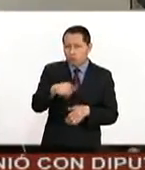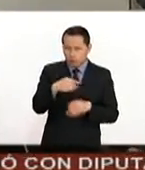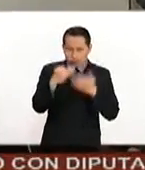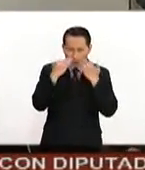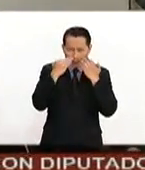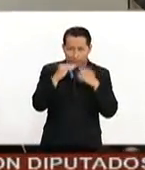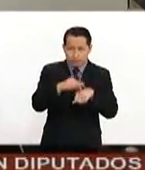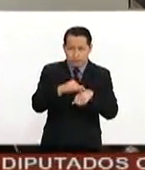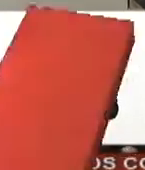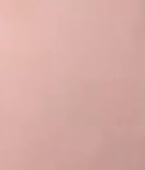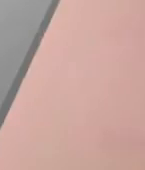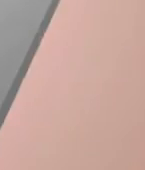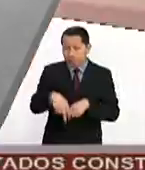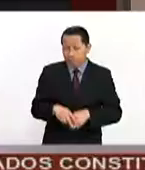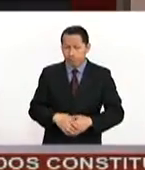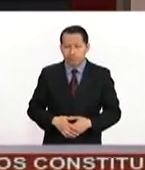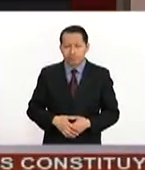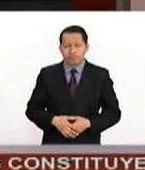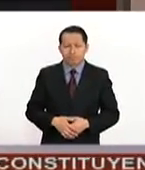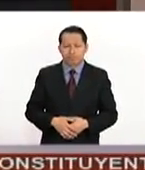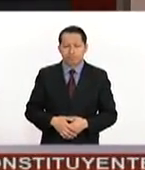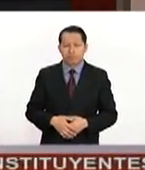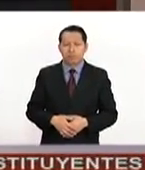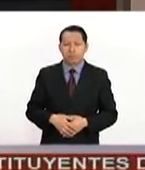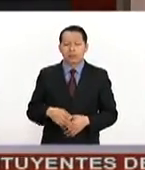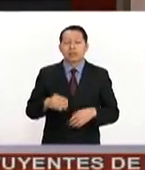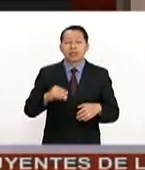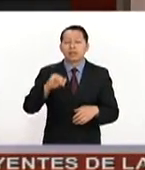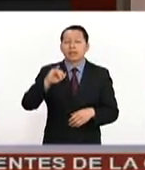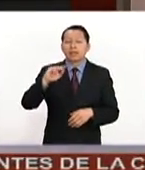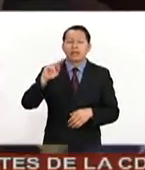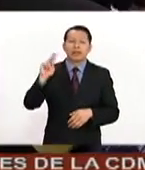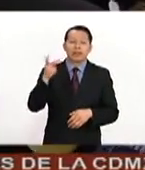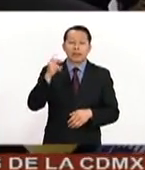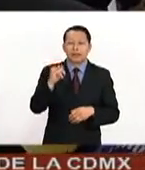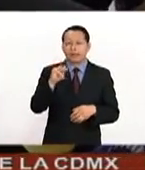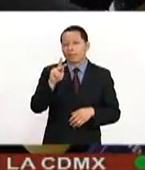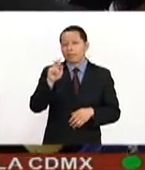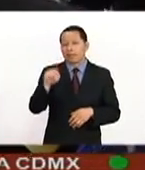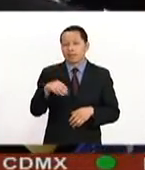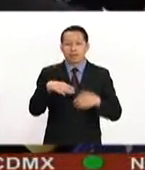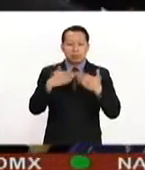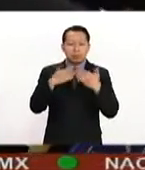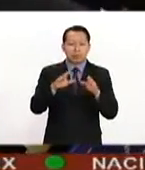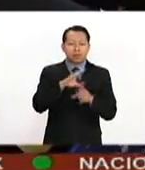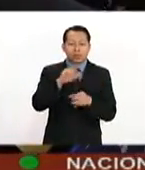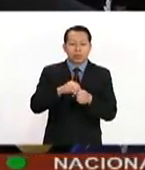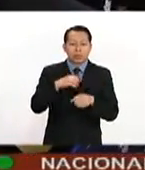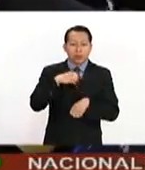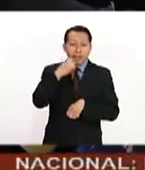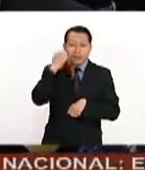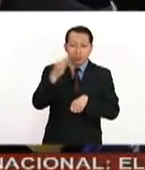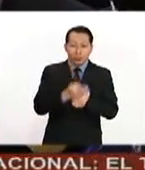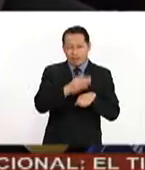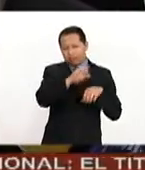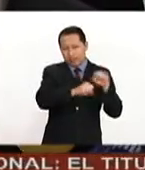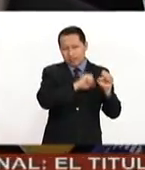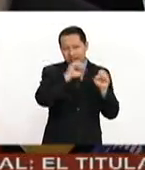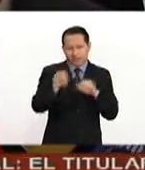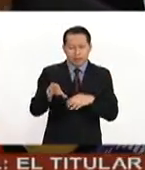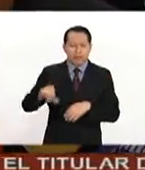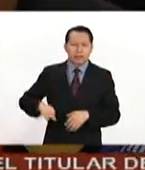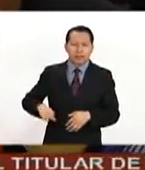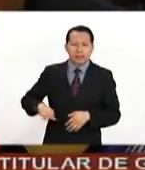puedan comprobar. El Instituto Politécnico Nacional también va a abrir sus puertas a todos los estudiantes repatriados que estén